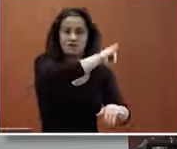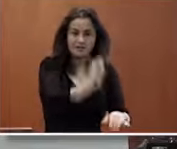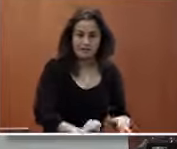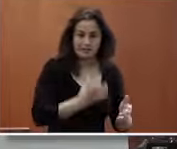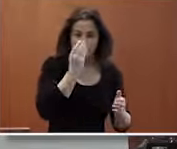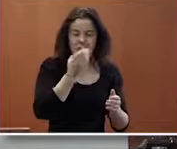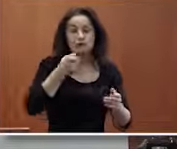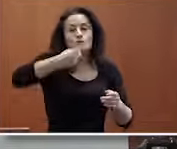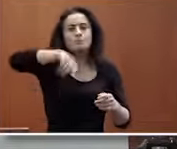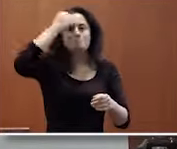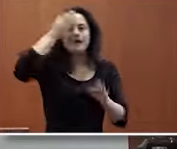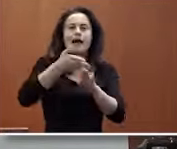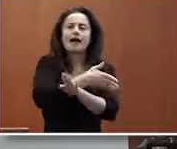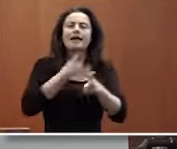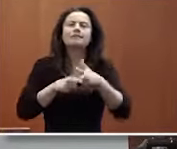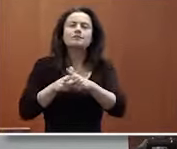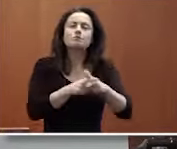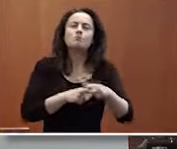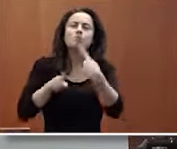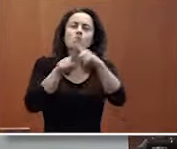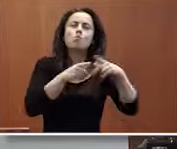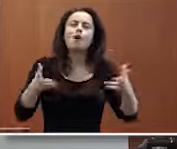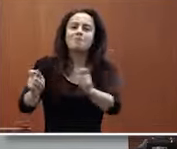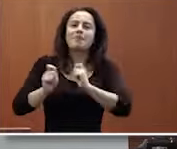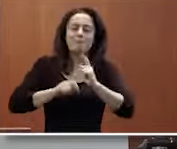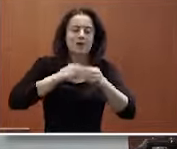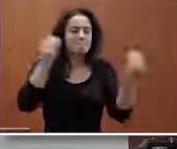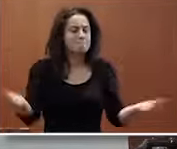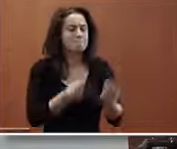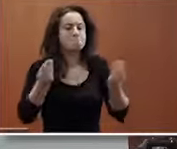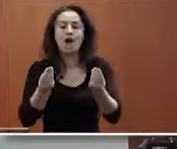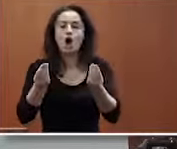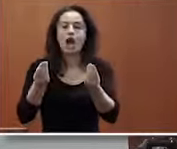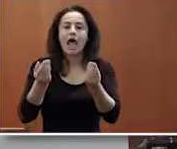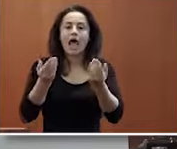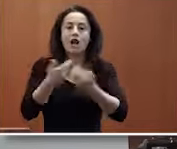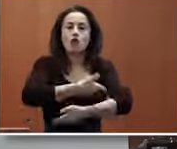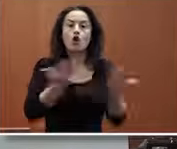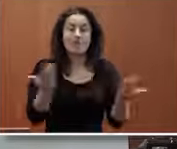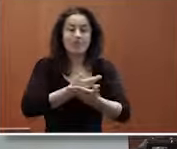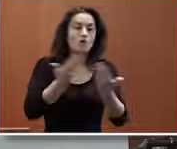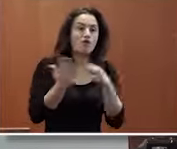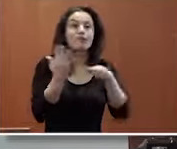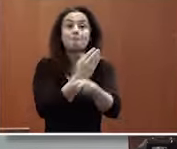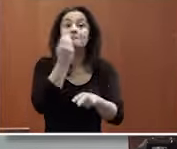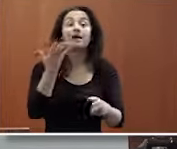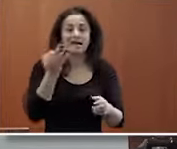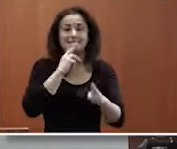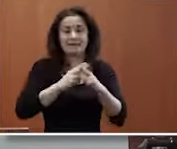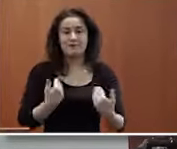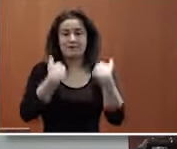instrumentos que nos ayudan a fortalecer los lazos de confianza y la responsabilidad social sirve para esto sirve para dar transparencia para dar confianza